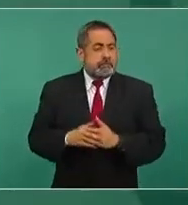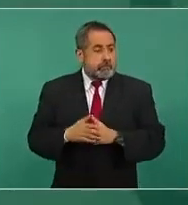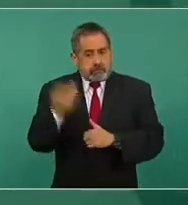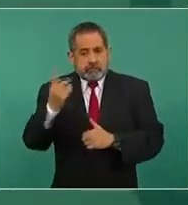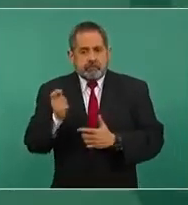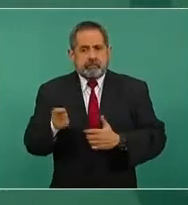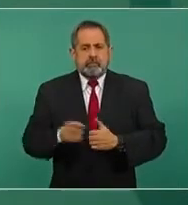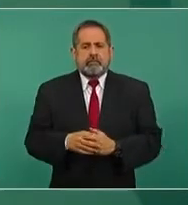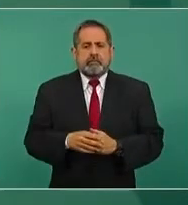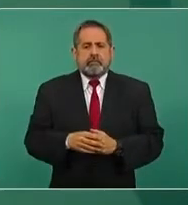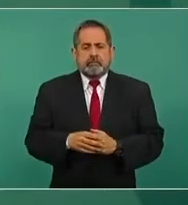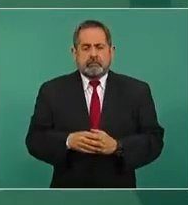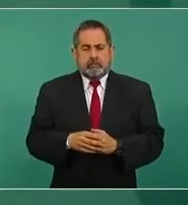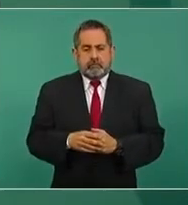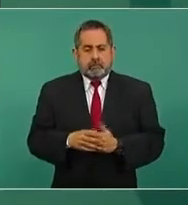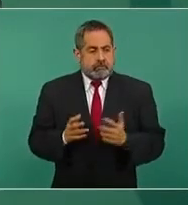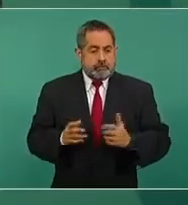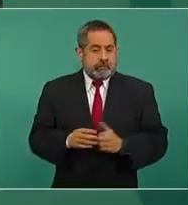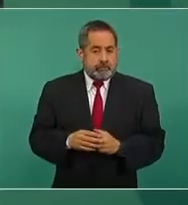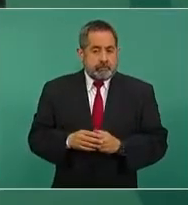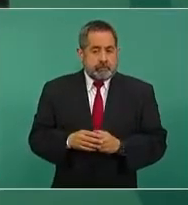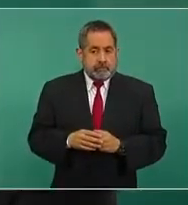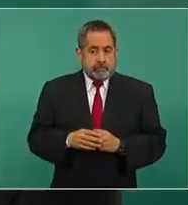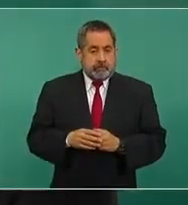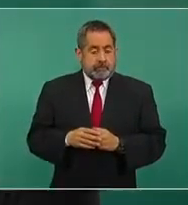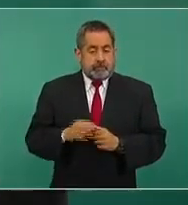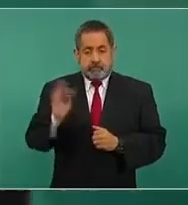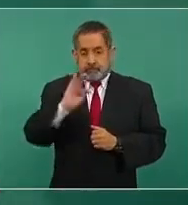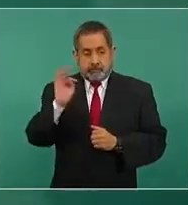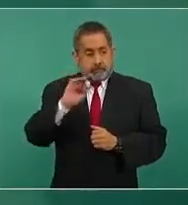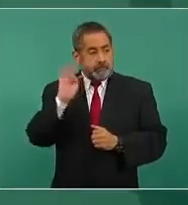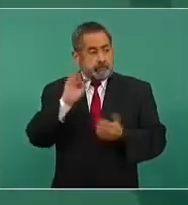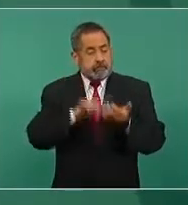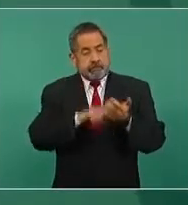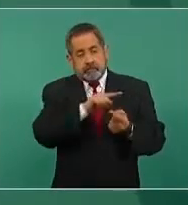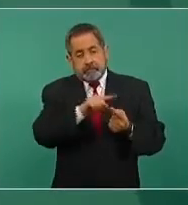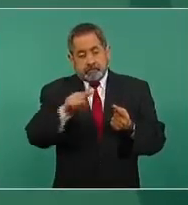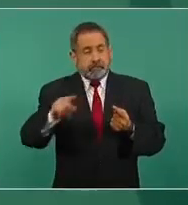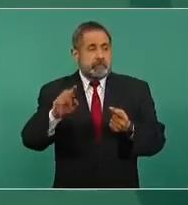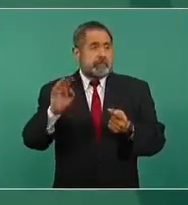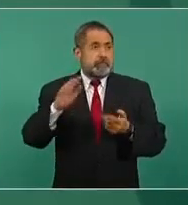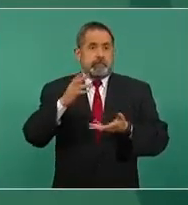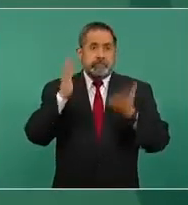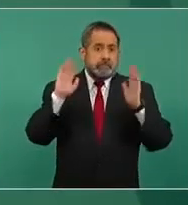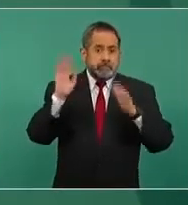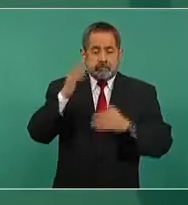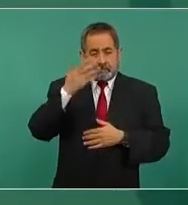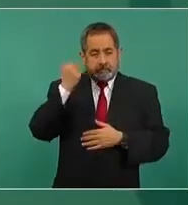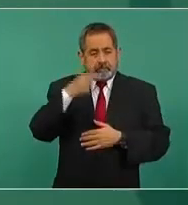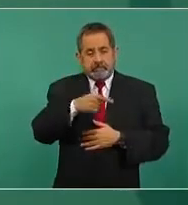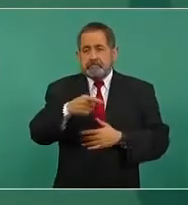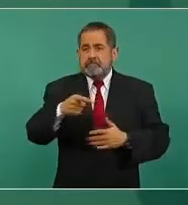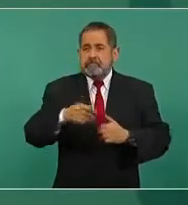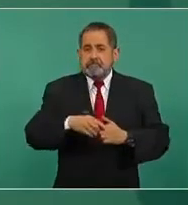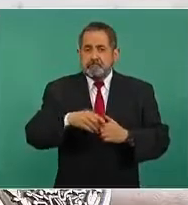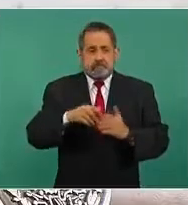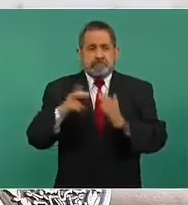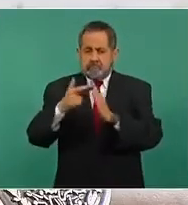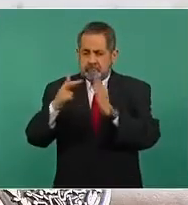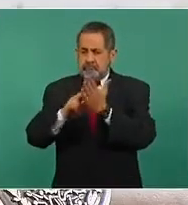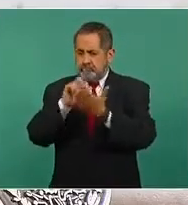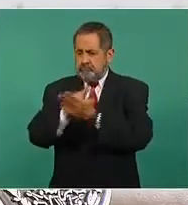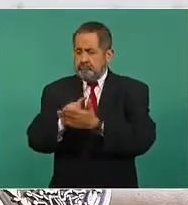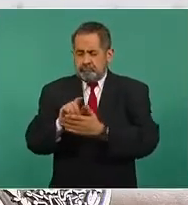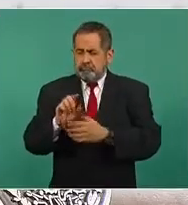pueden haber en efecto estas disposiciones,